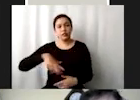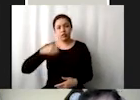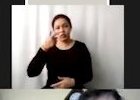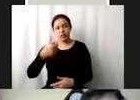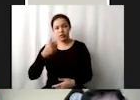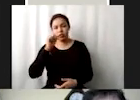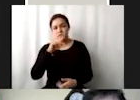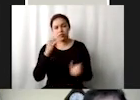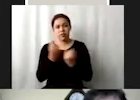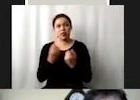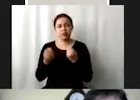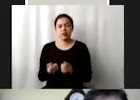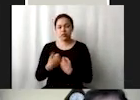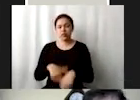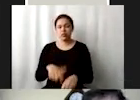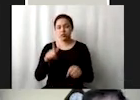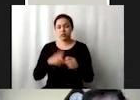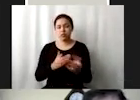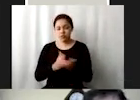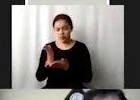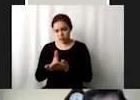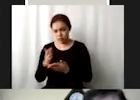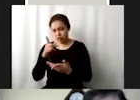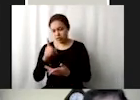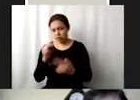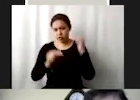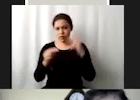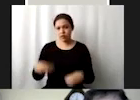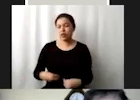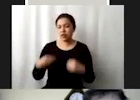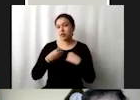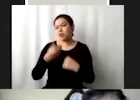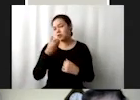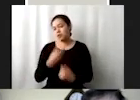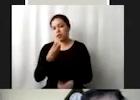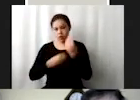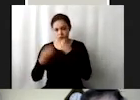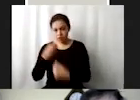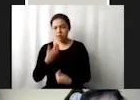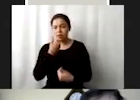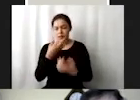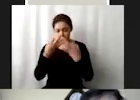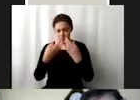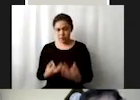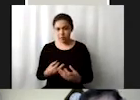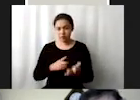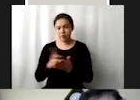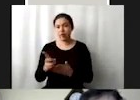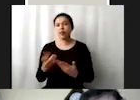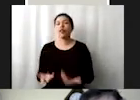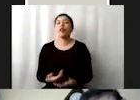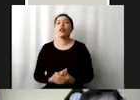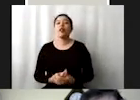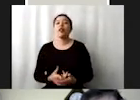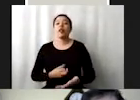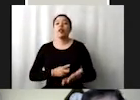a la seguridad social a un nivel de vida adecuado derecho a una limitación adecuada derecho a beneficiarse del